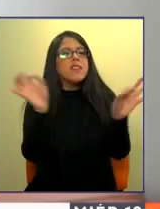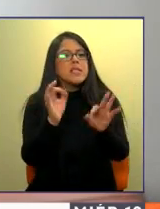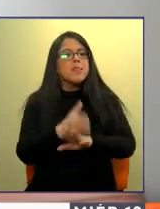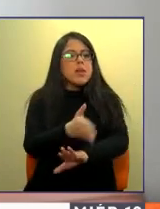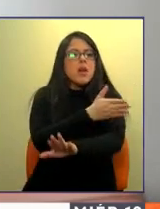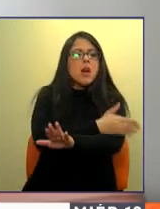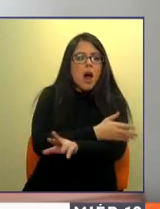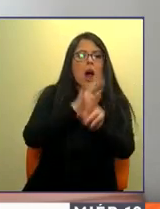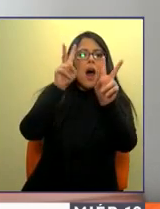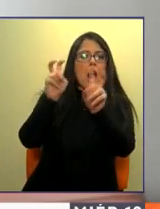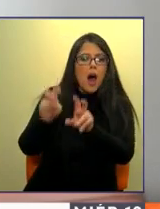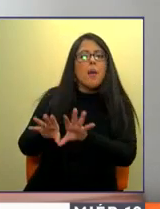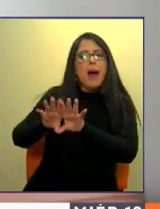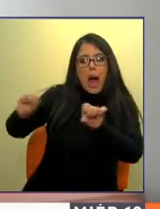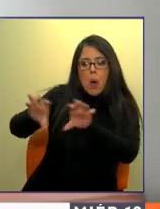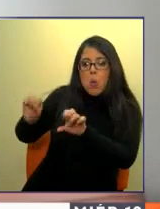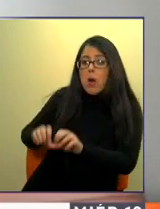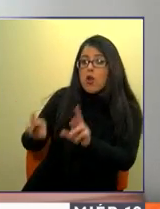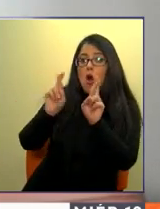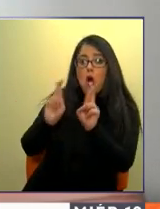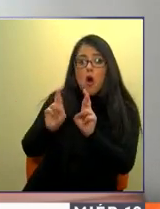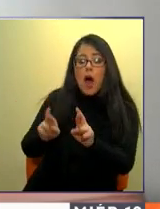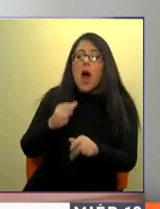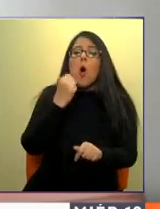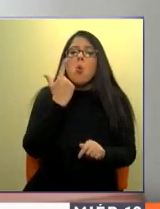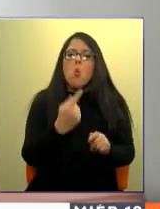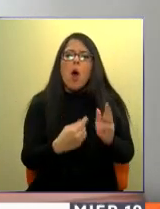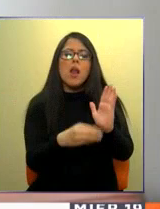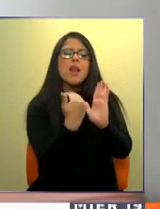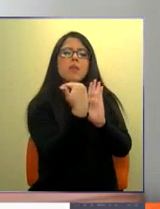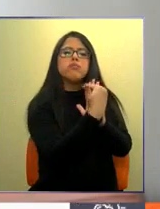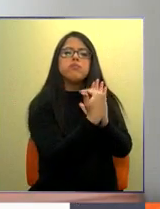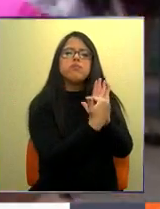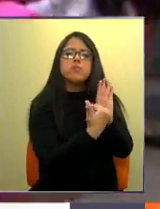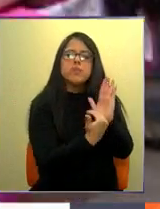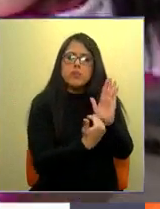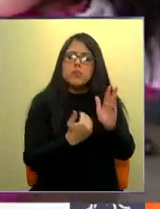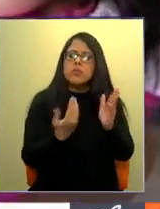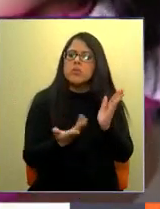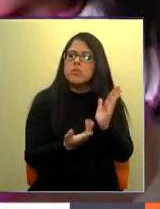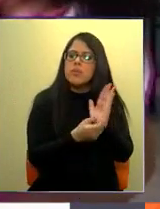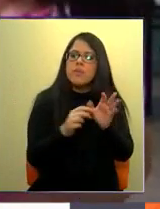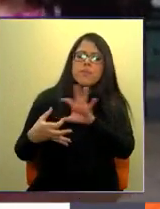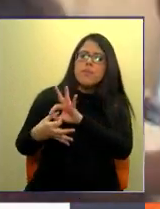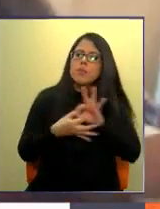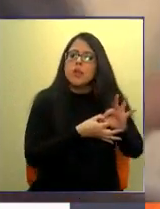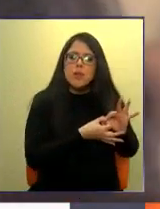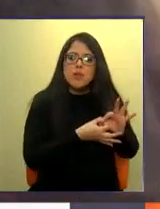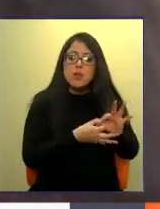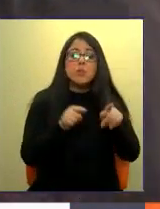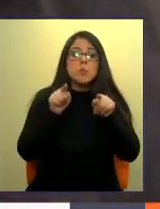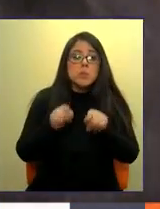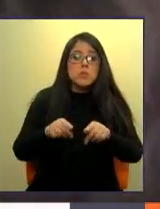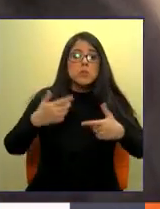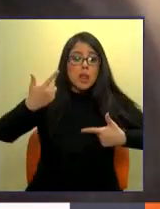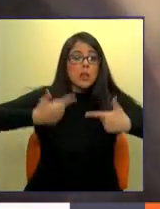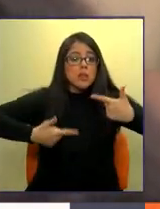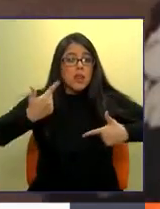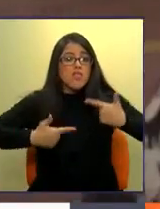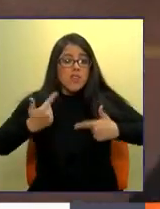bastante consensuado cuáles serían los parámetros que impidan realizar el plebiscito. En medio de la intensa discusión la fecha sigue siendo